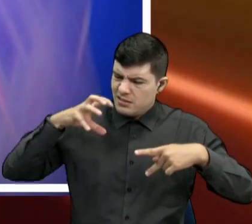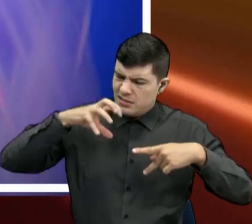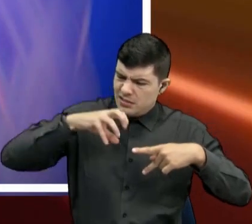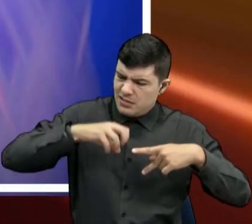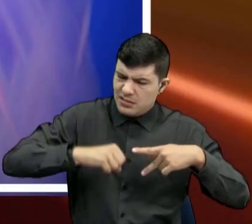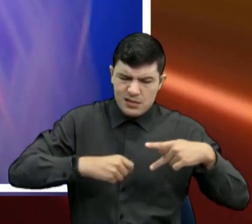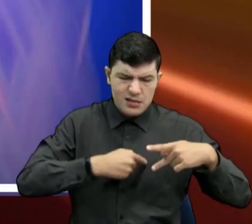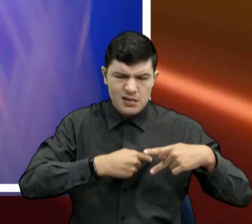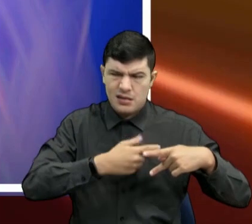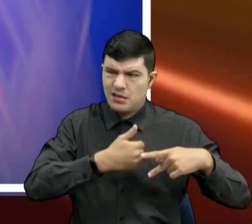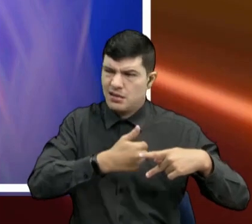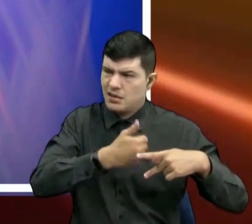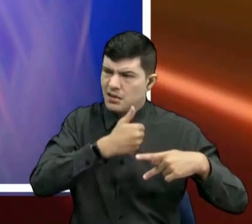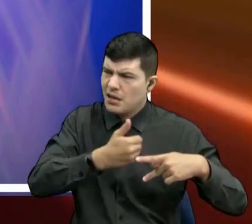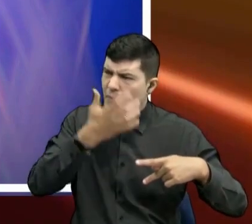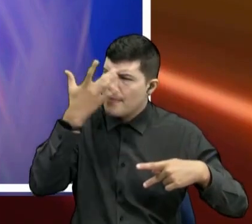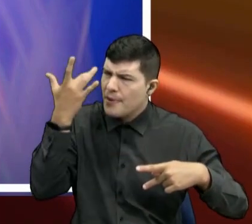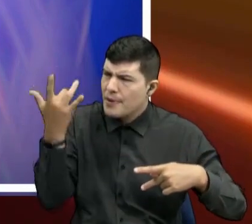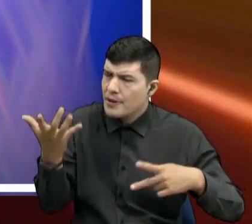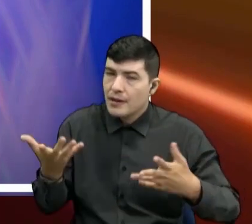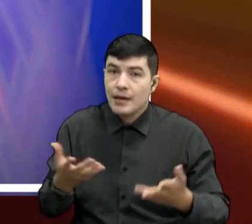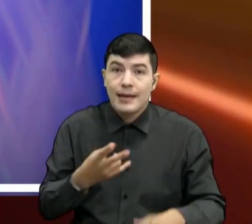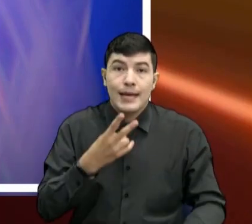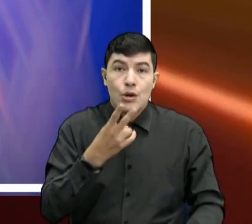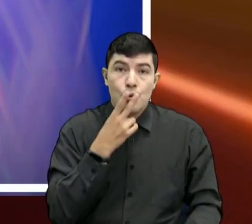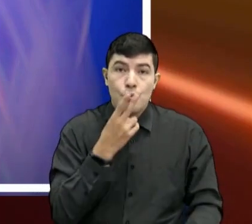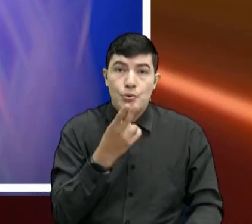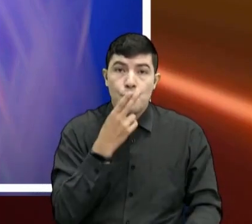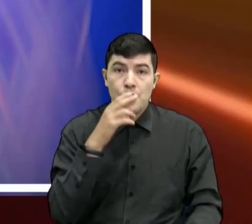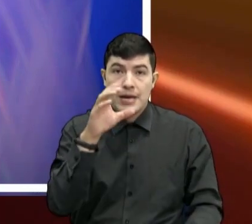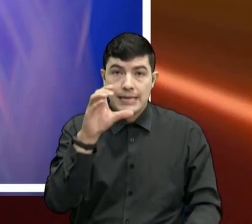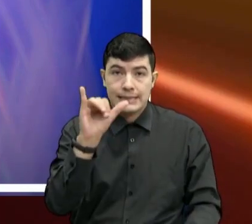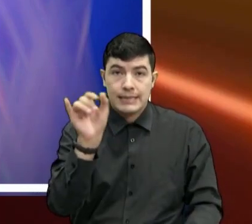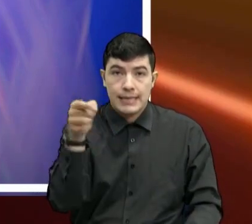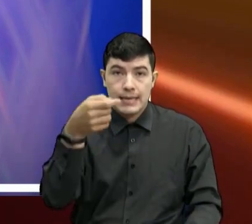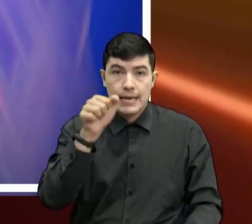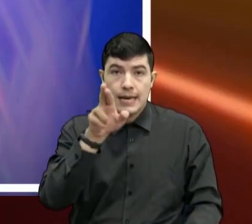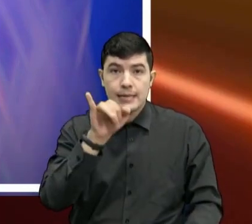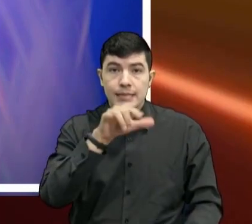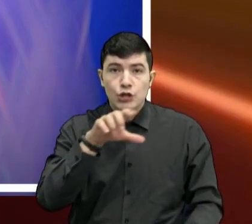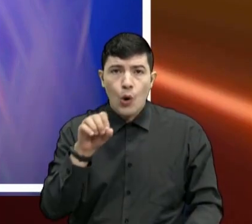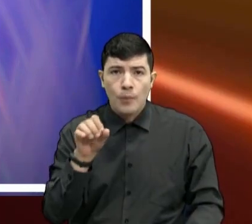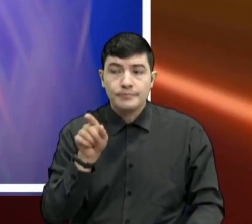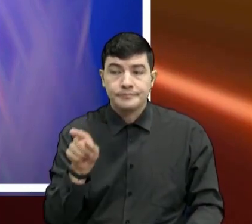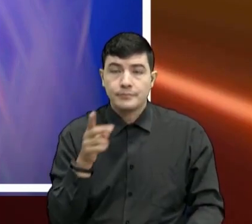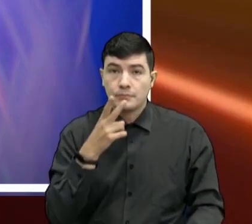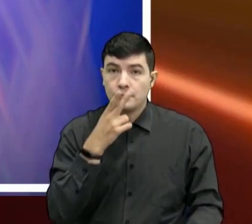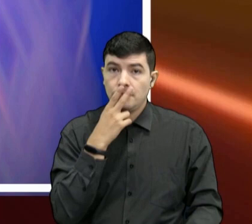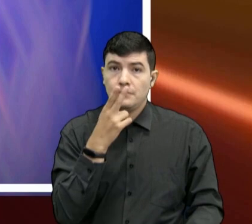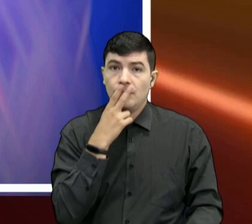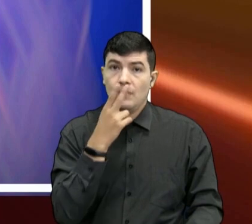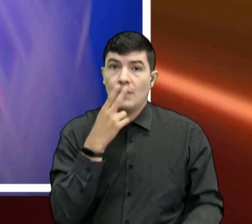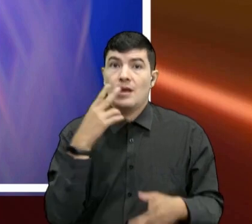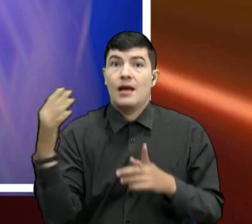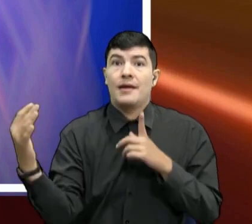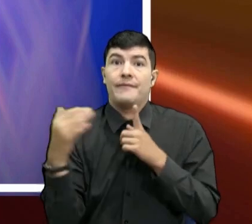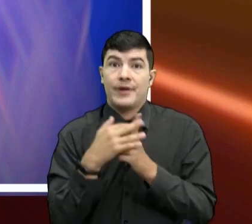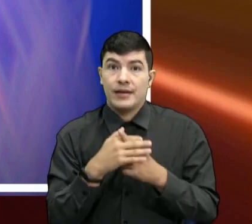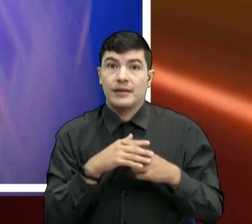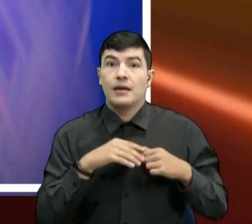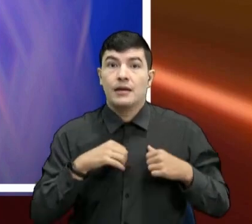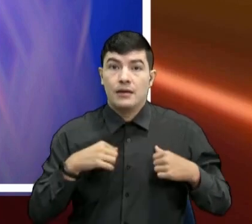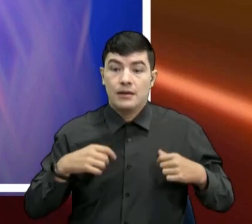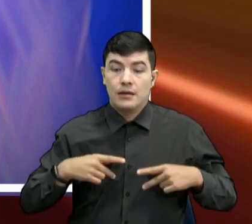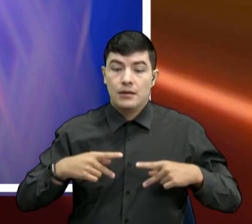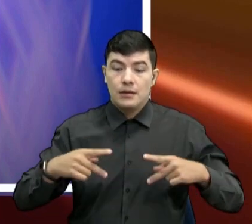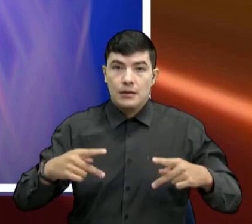cigarrillo se ve reflejado en nuestros pulmones. Sí, mira, acá hay uno, un pulmón negro y el otro rojo, no entiendo. Así es,